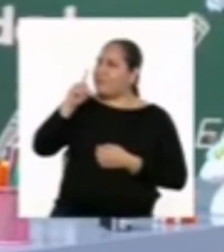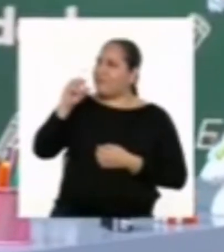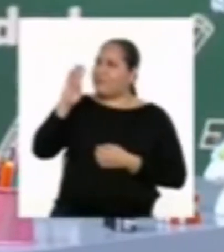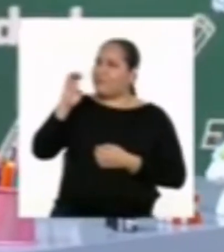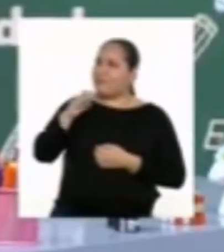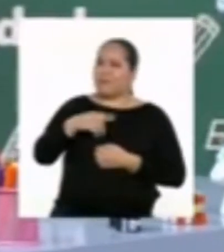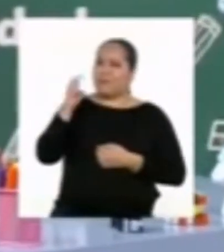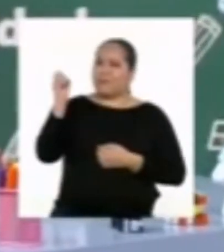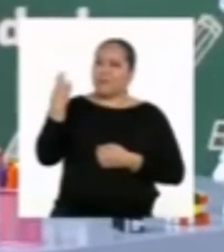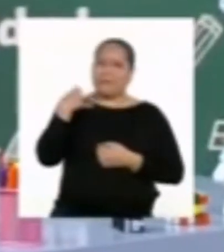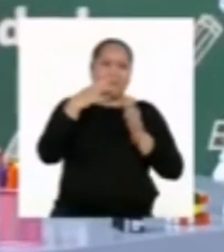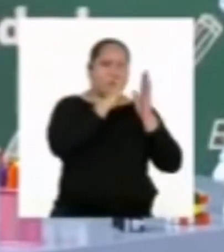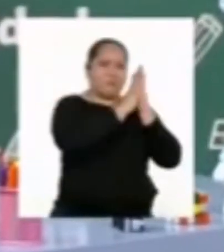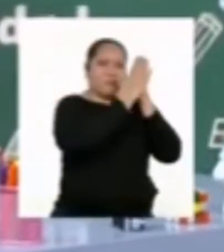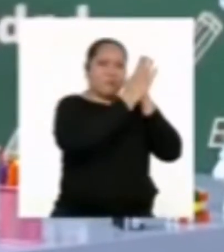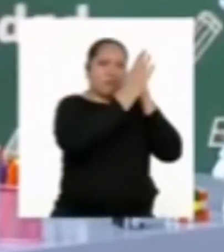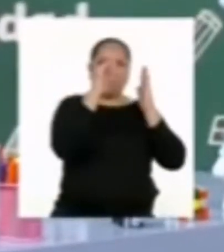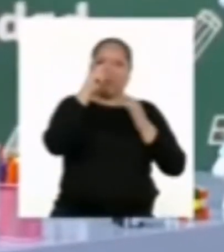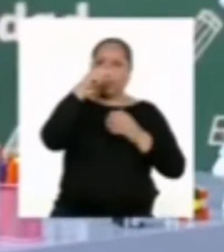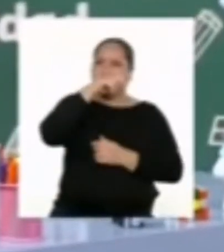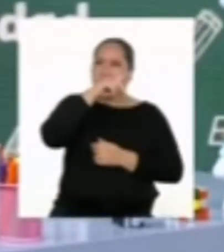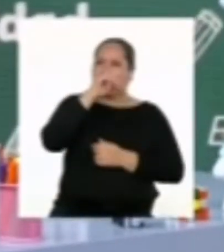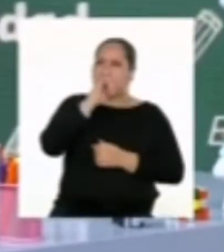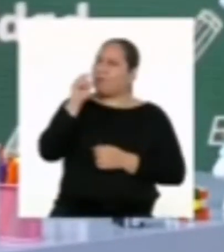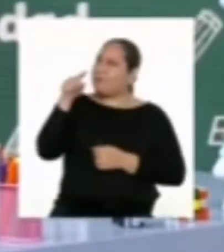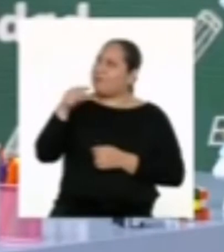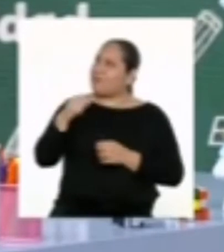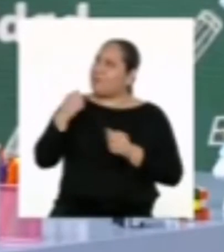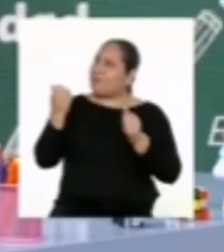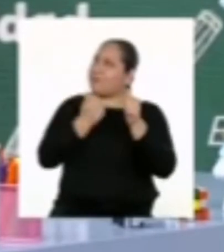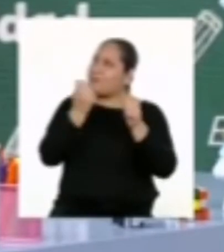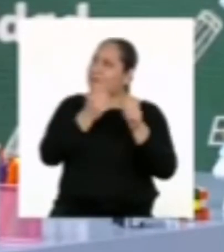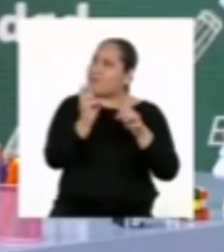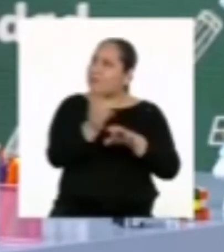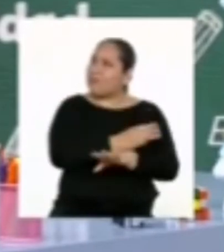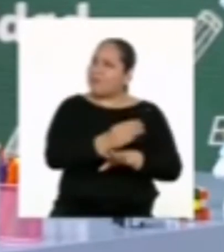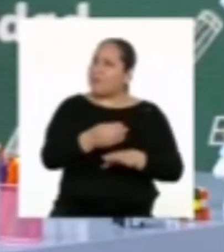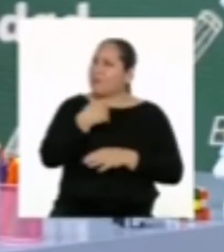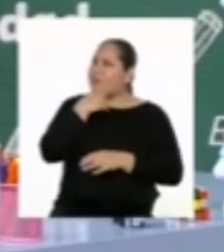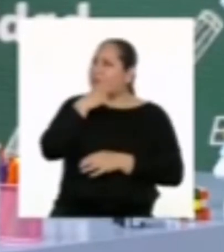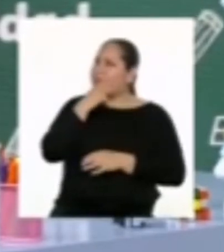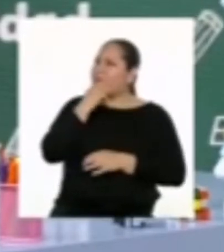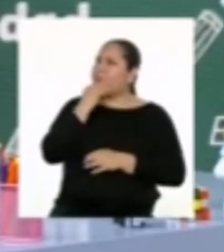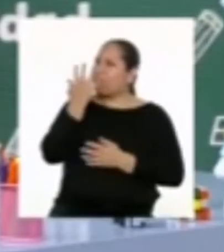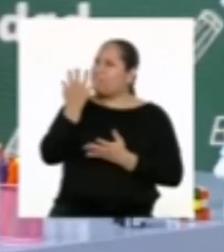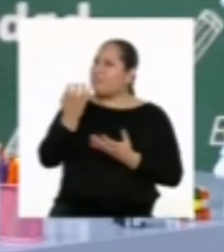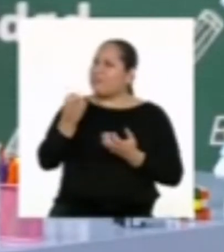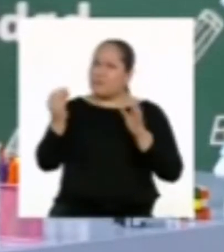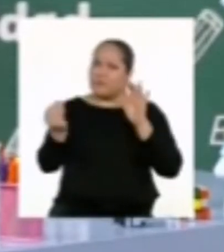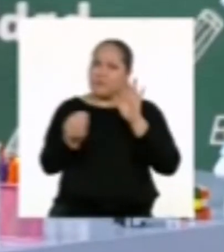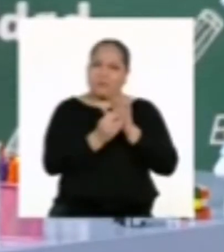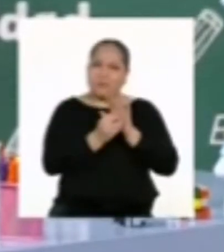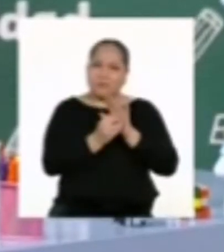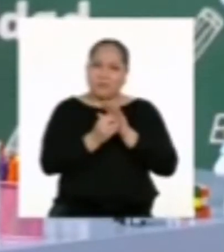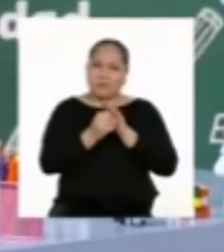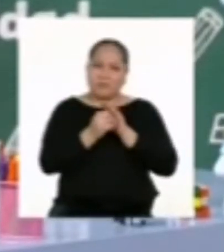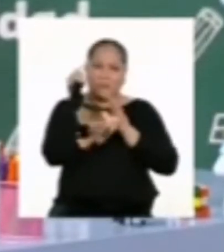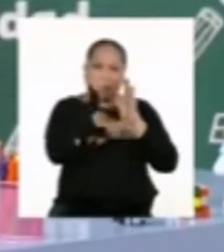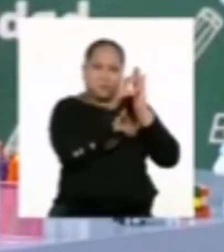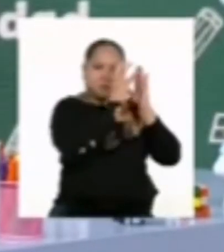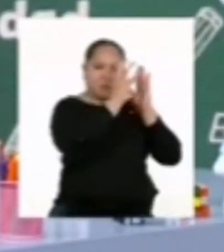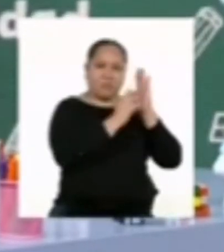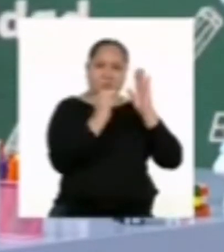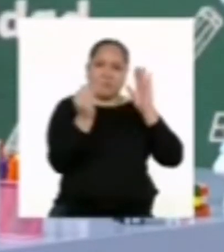dijo que los fanzines también eran utilizados por los seguidores de la música. Por eso, me gustaría incluir un espacio dentro de mi